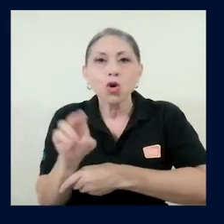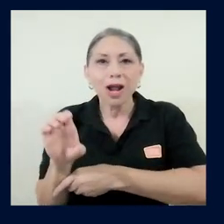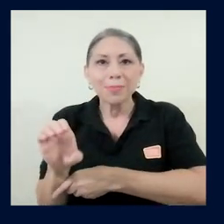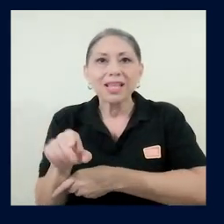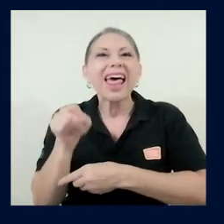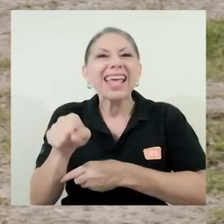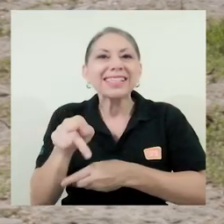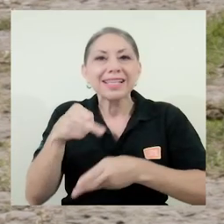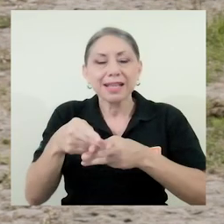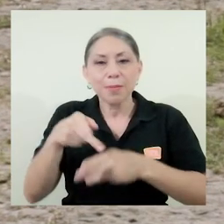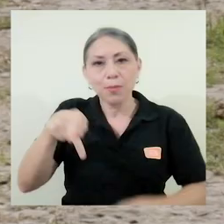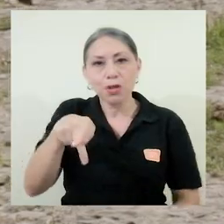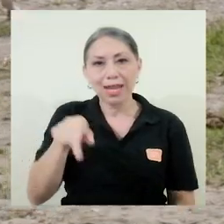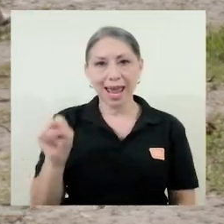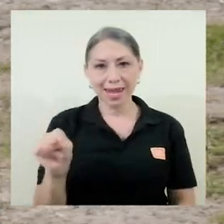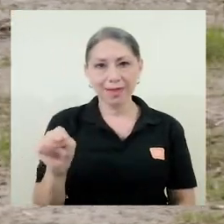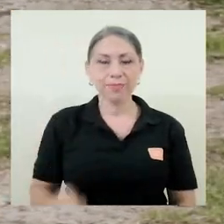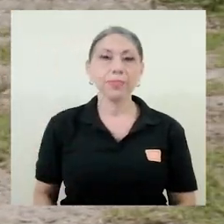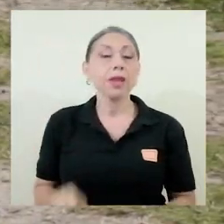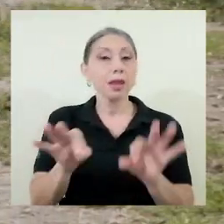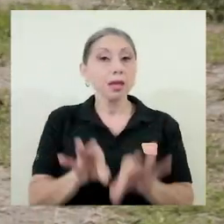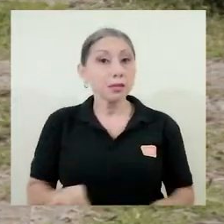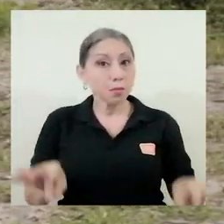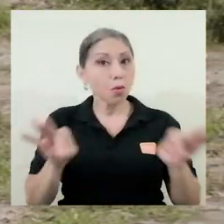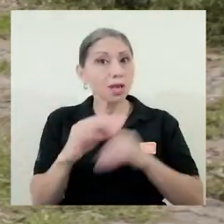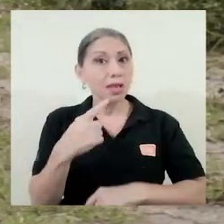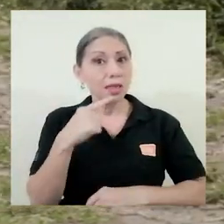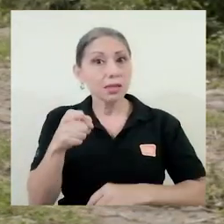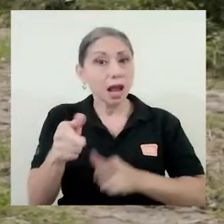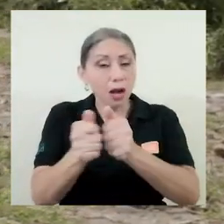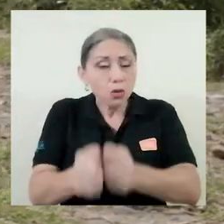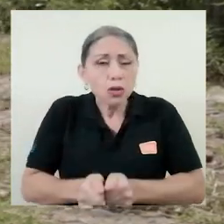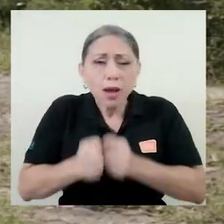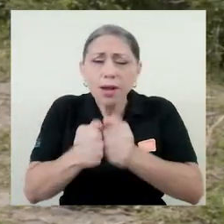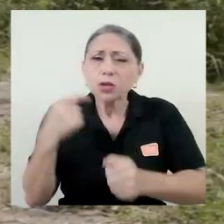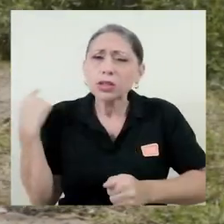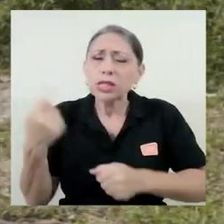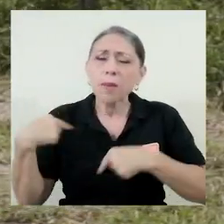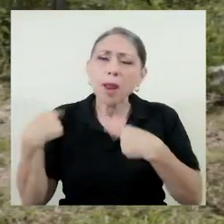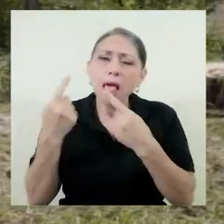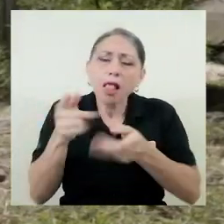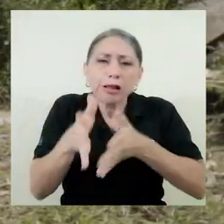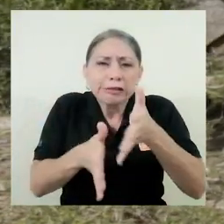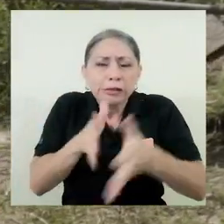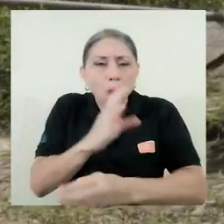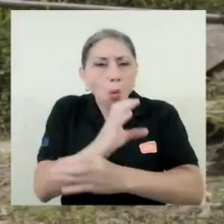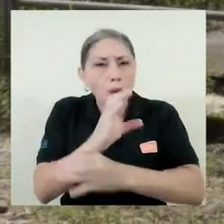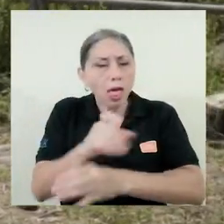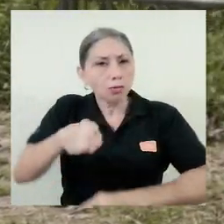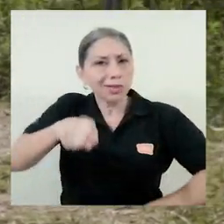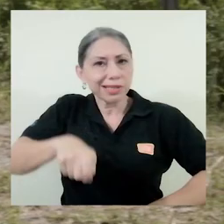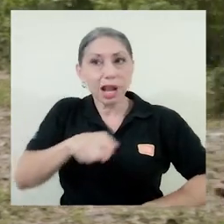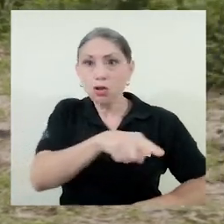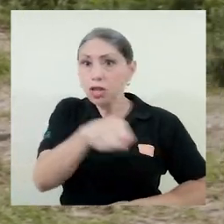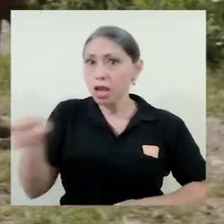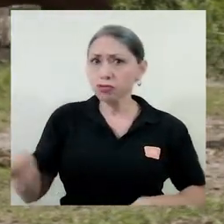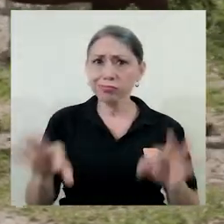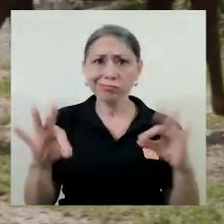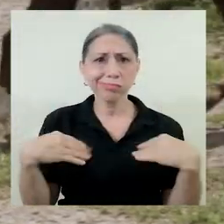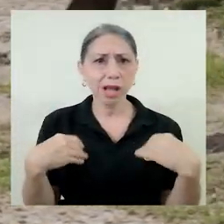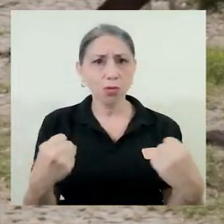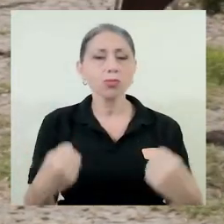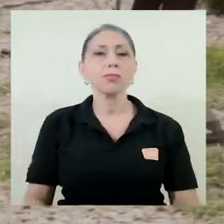proteína N. Es importante mencionar que a los caballos se les brinda todos los cuidados requeridos y se encuentran en